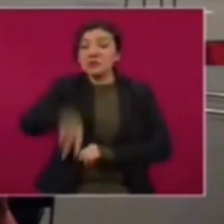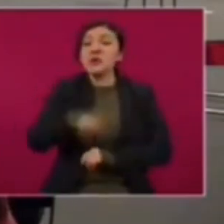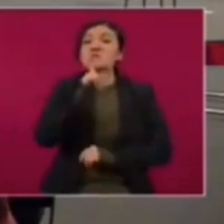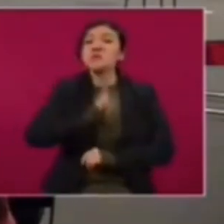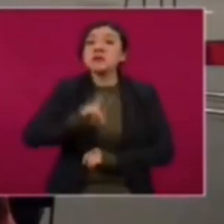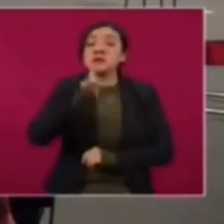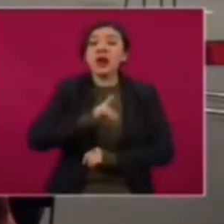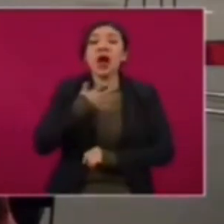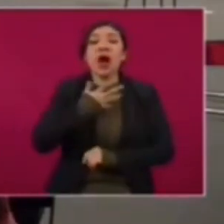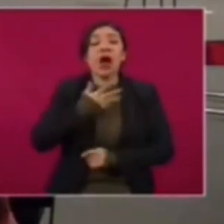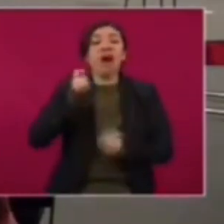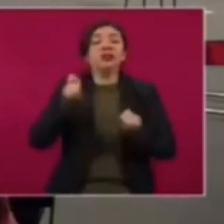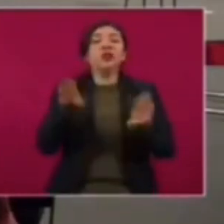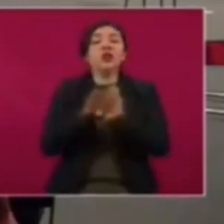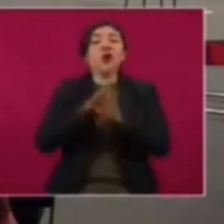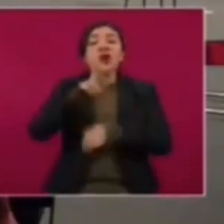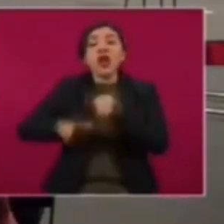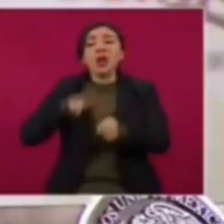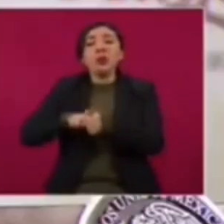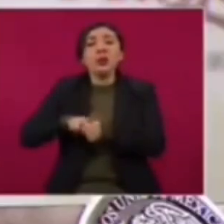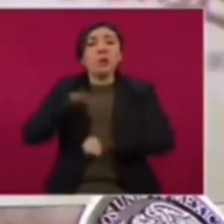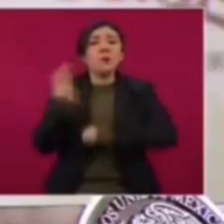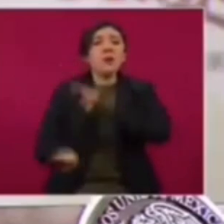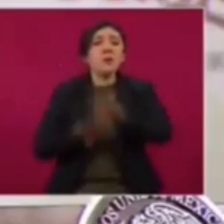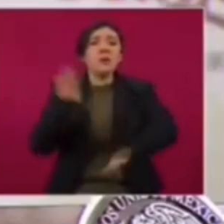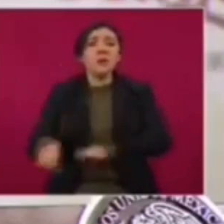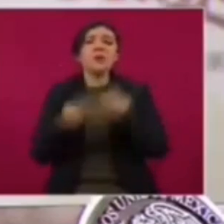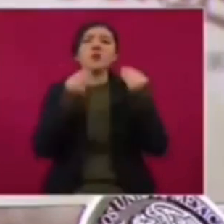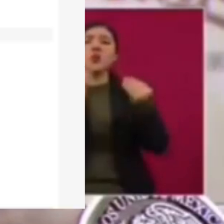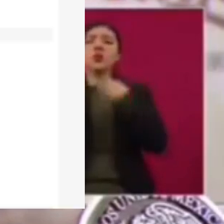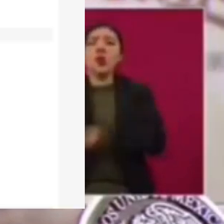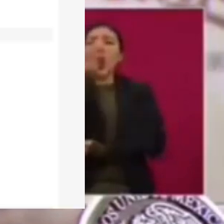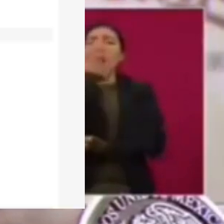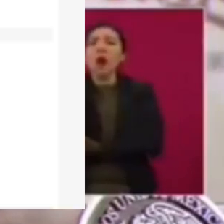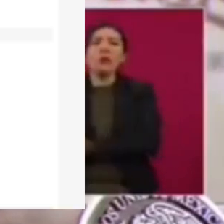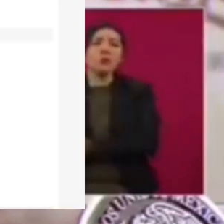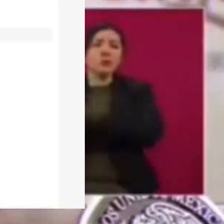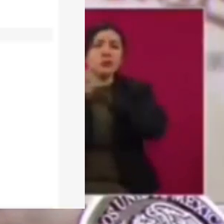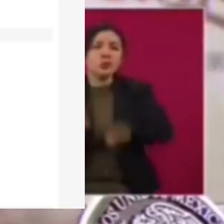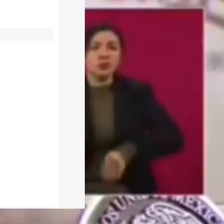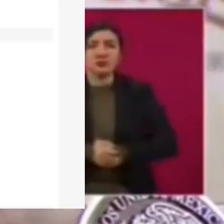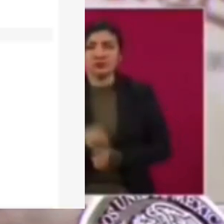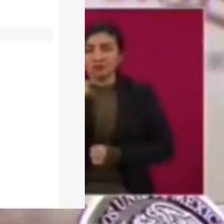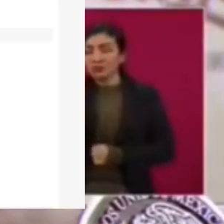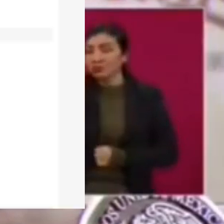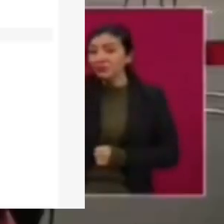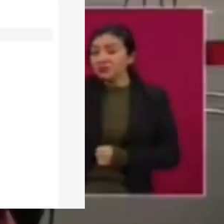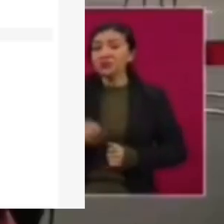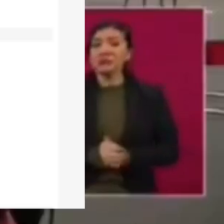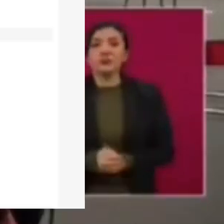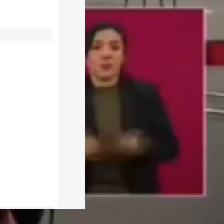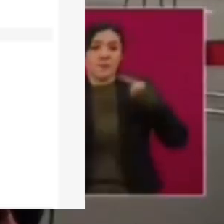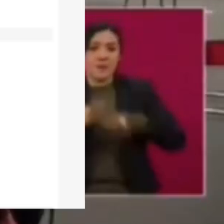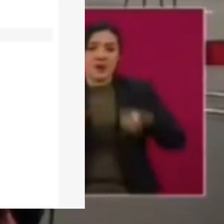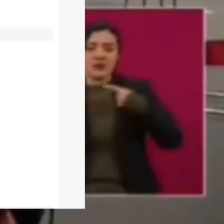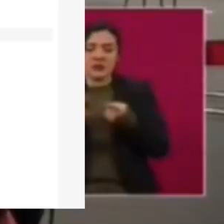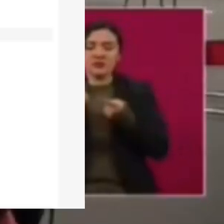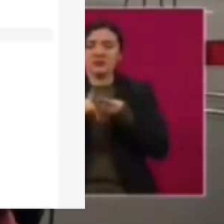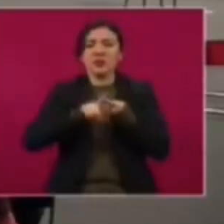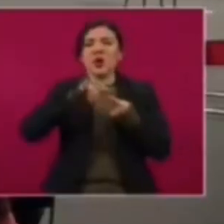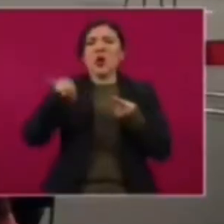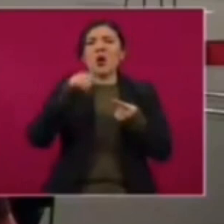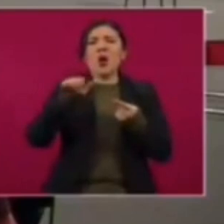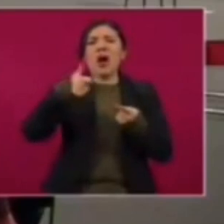Asimismo, se registra en la plataforma que Cristian Iván Torres Brandi, quien es expareja de Cainazu Vilchis